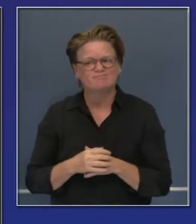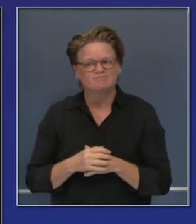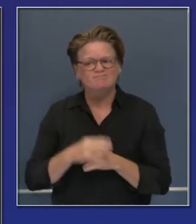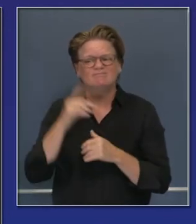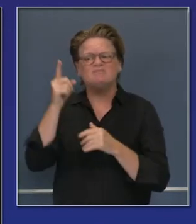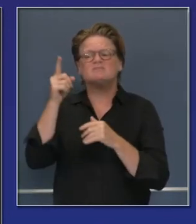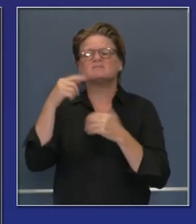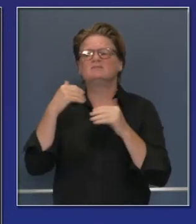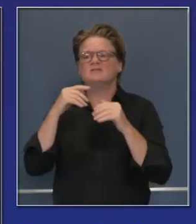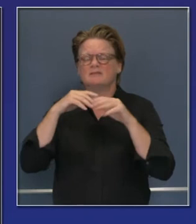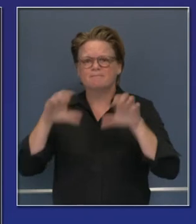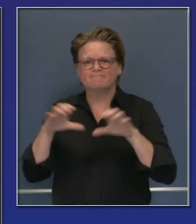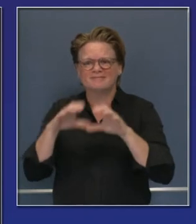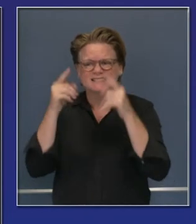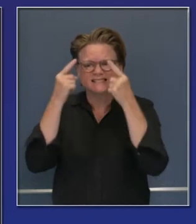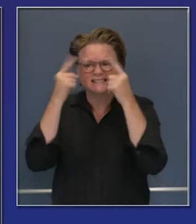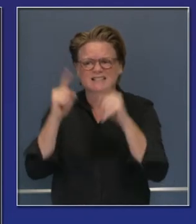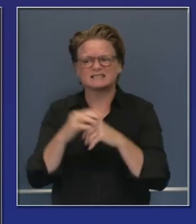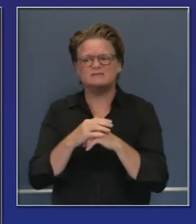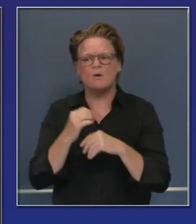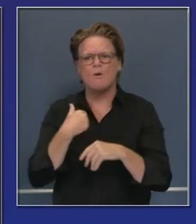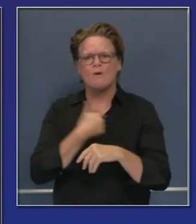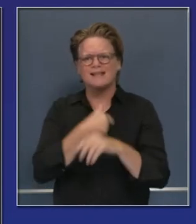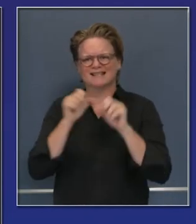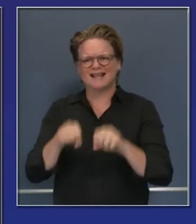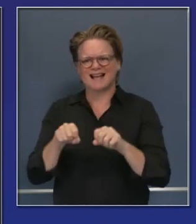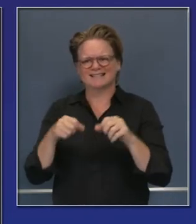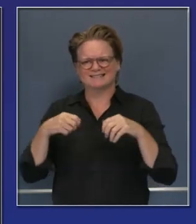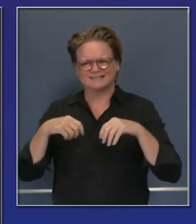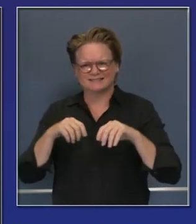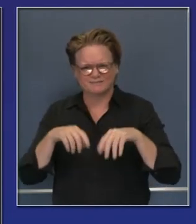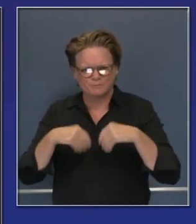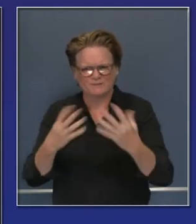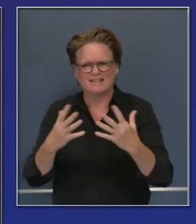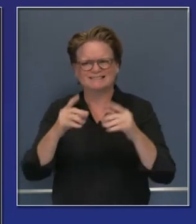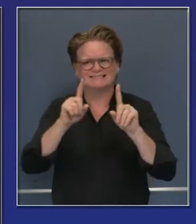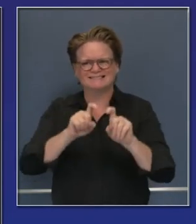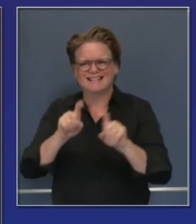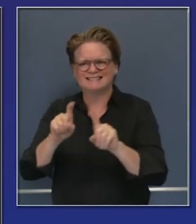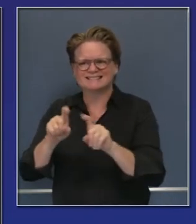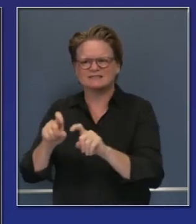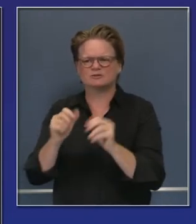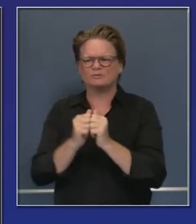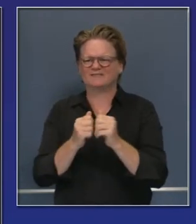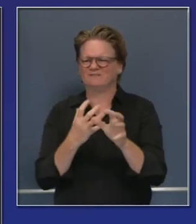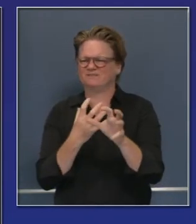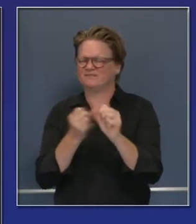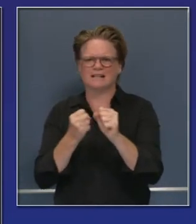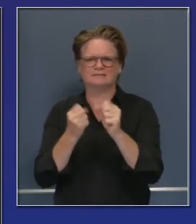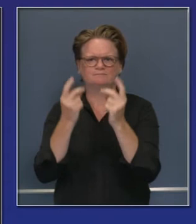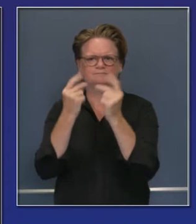esencial. Seremos capaces de hacer las pruebas y tener resultados prontamente.